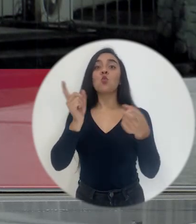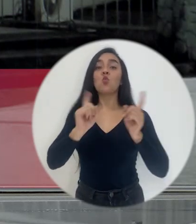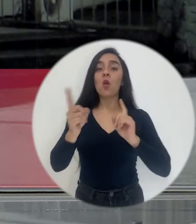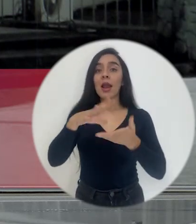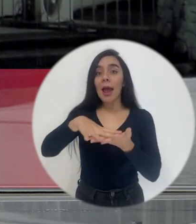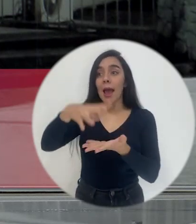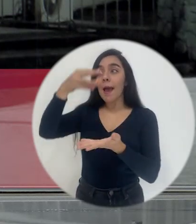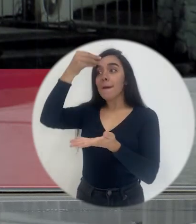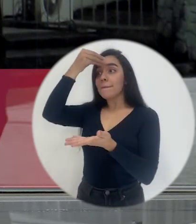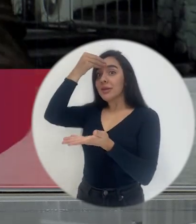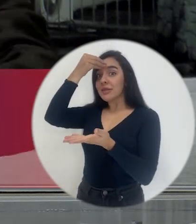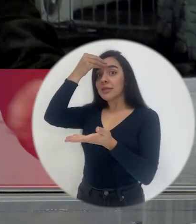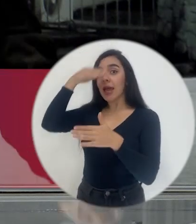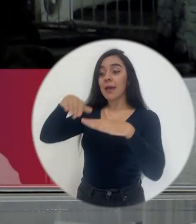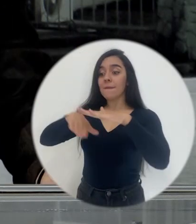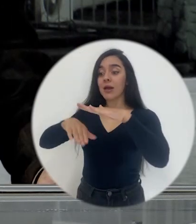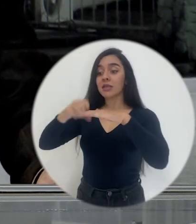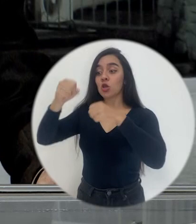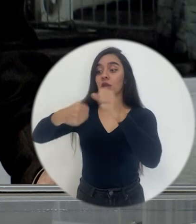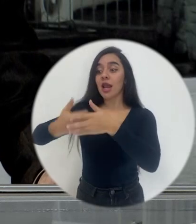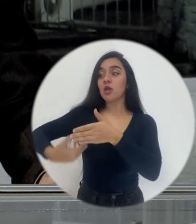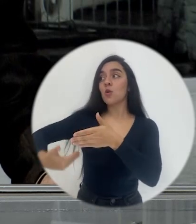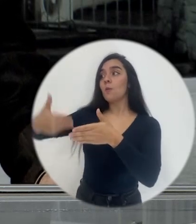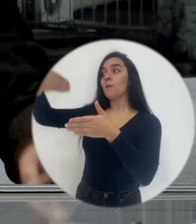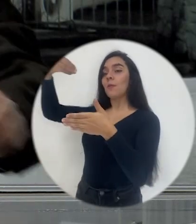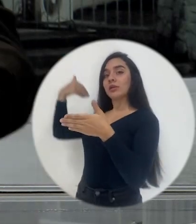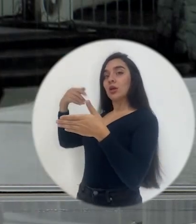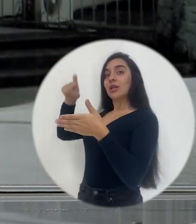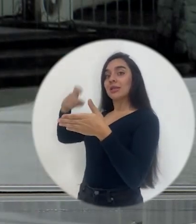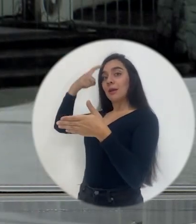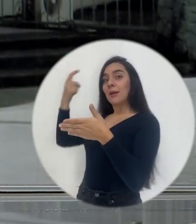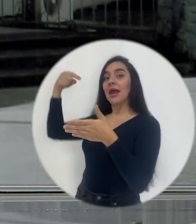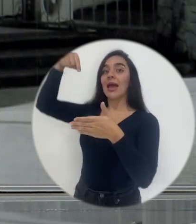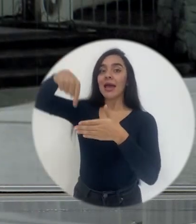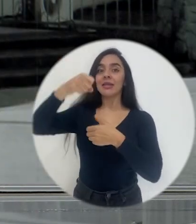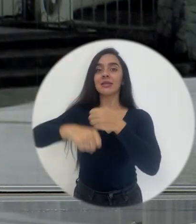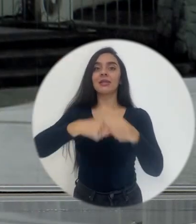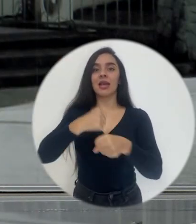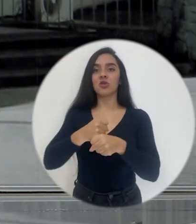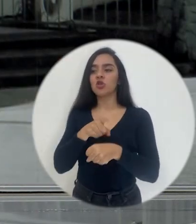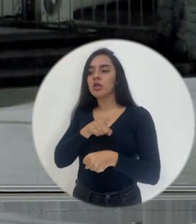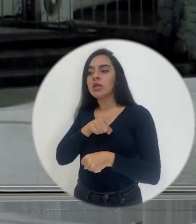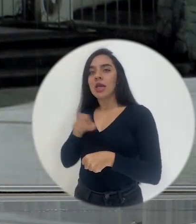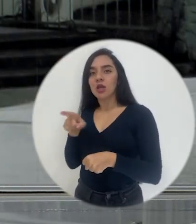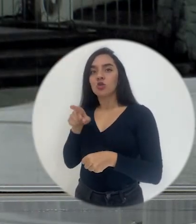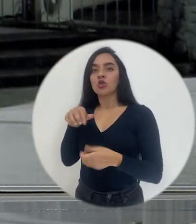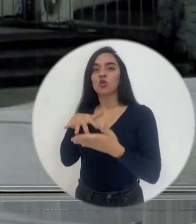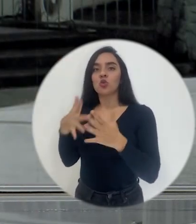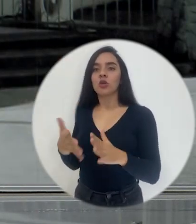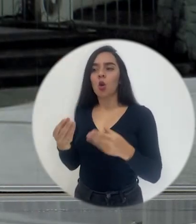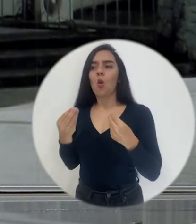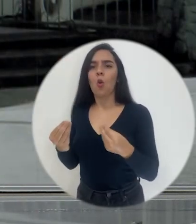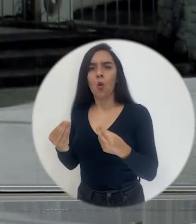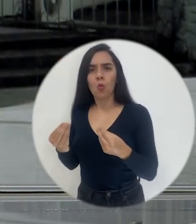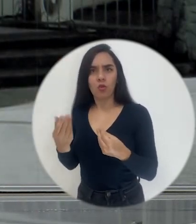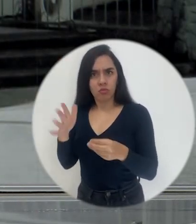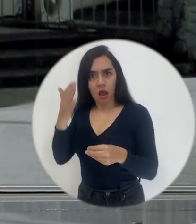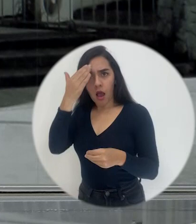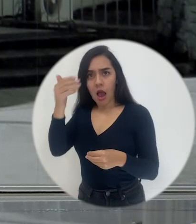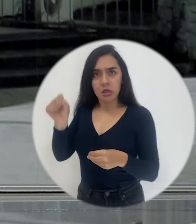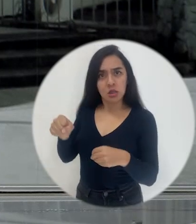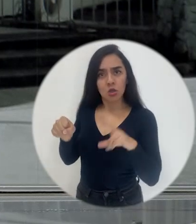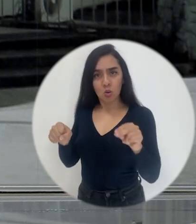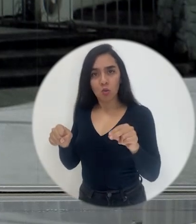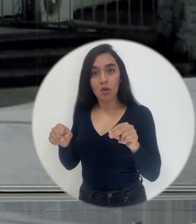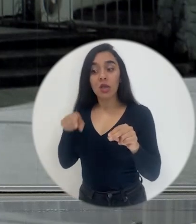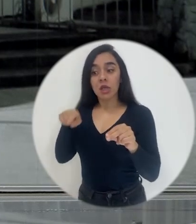aprendizajes base del año anterior se requerían para este año y cómo estaban los estudiantes con eso. A